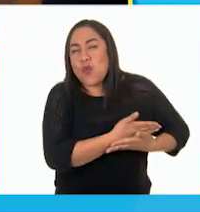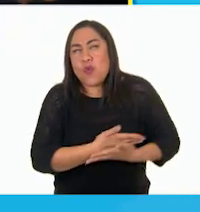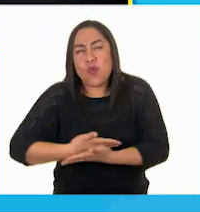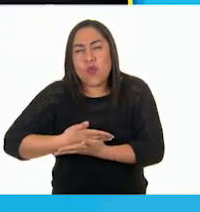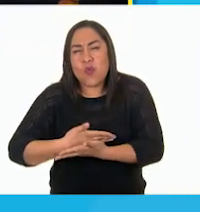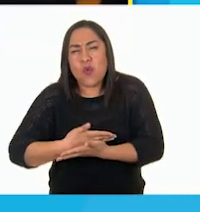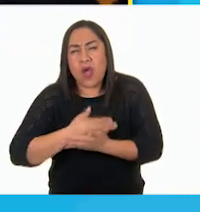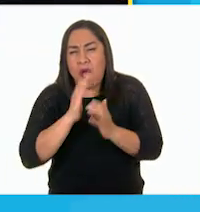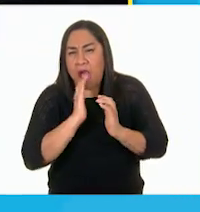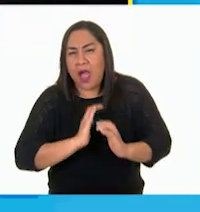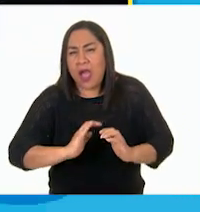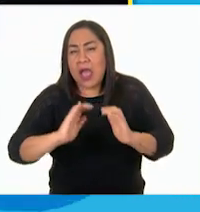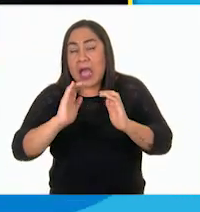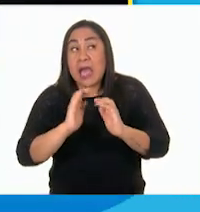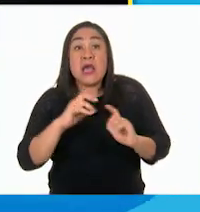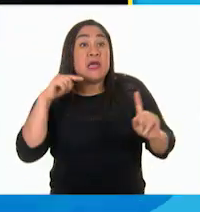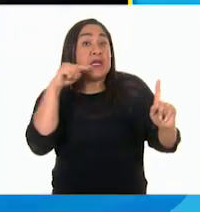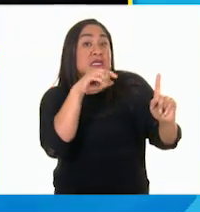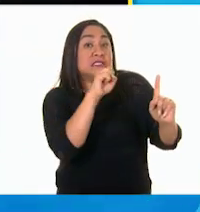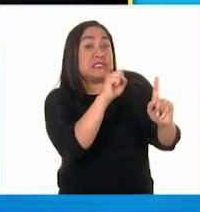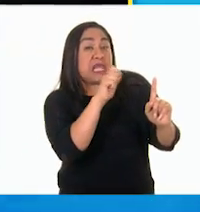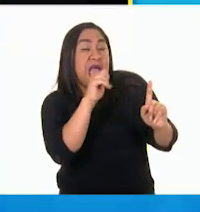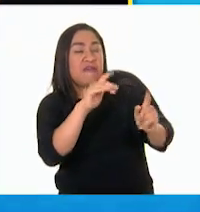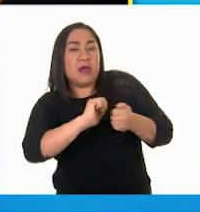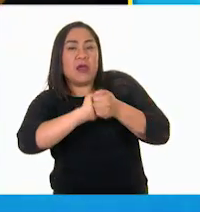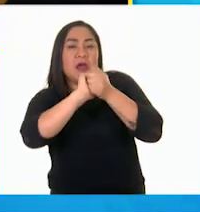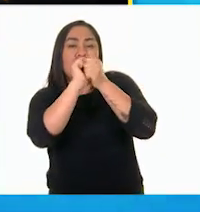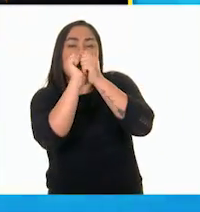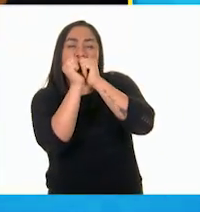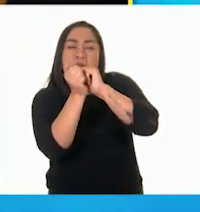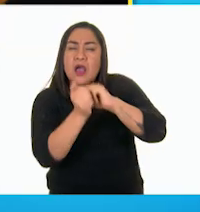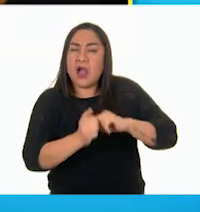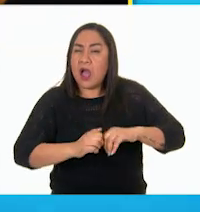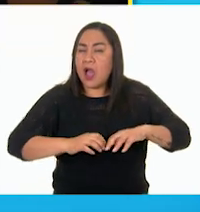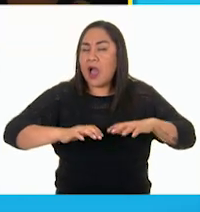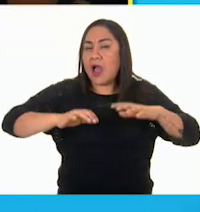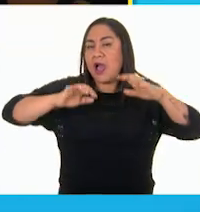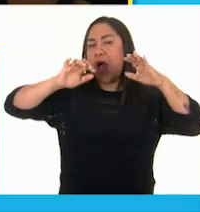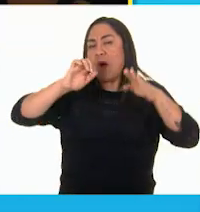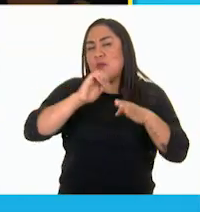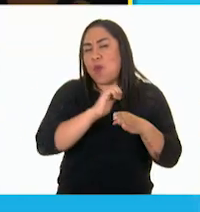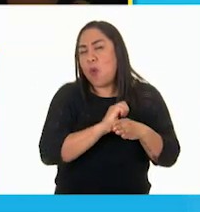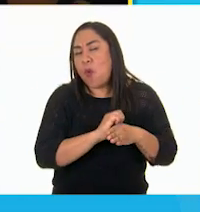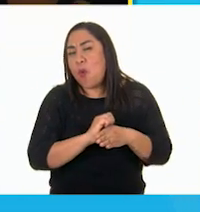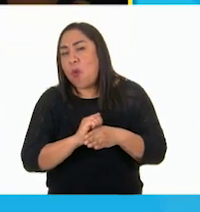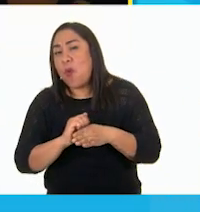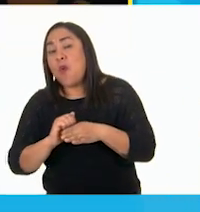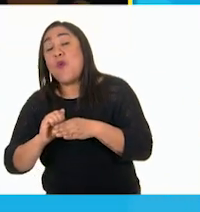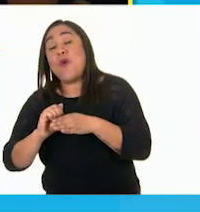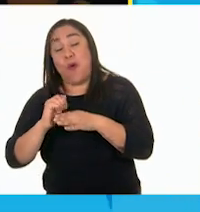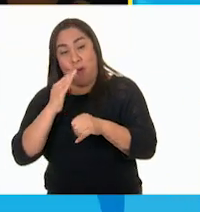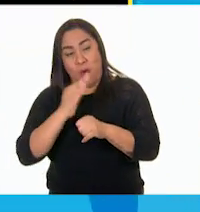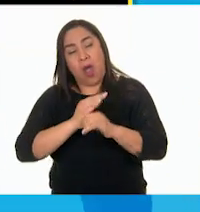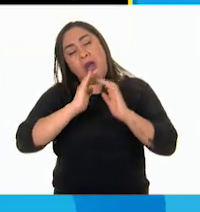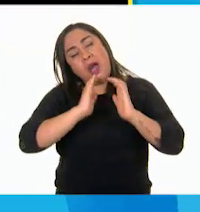Staff se convirtió en un monstruo morado, pero este arroyo solo